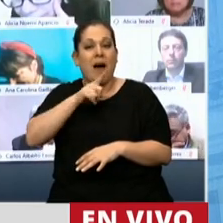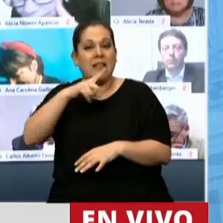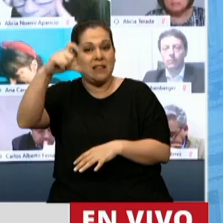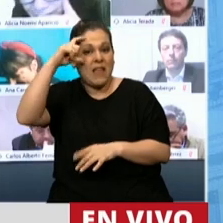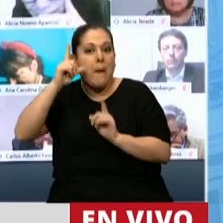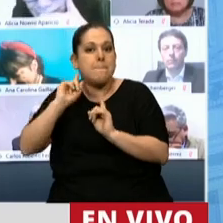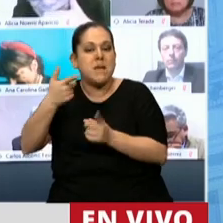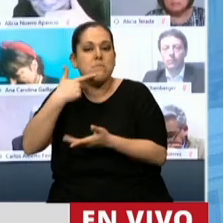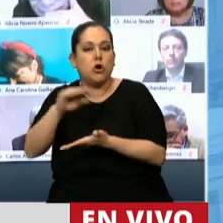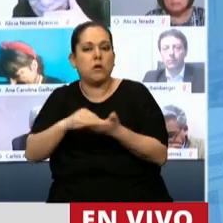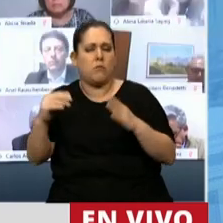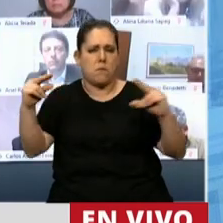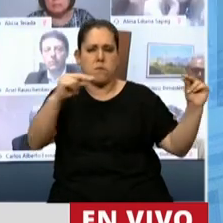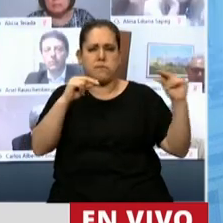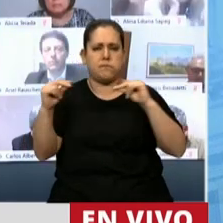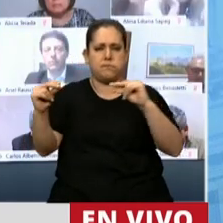senadores...